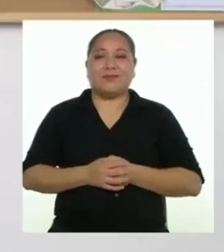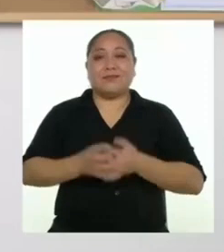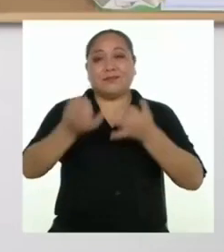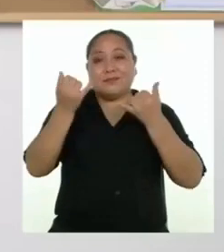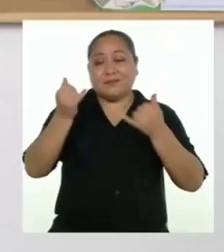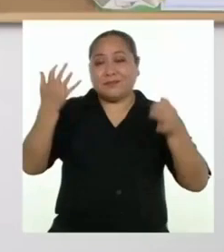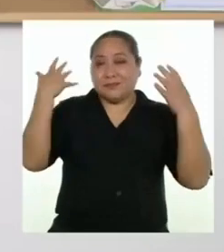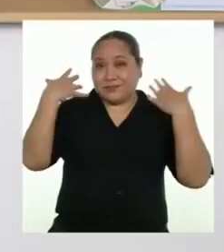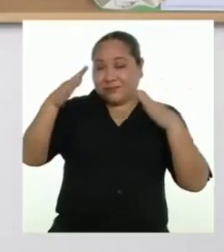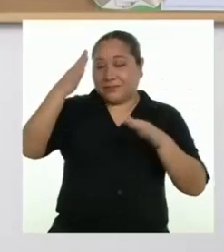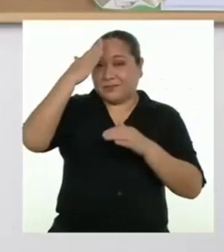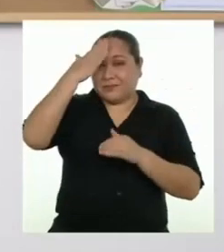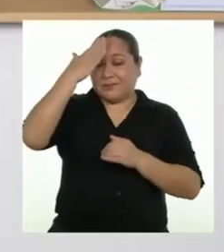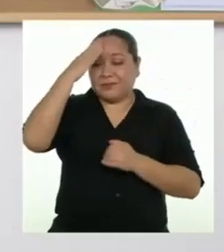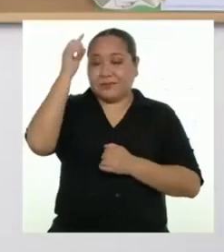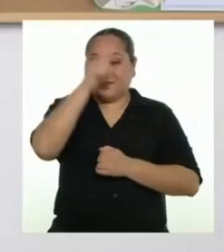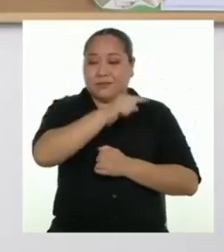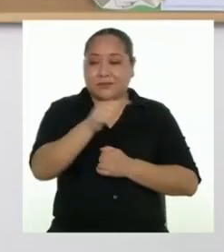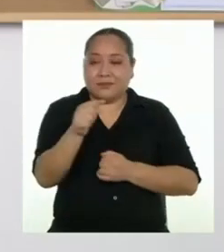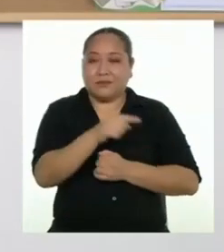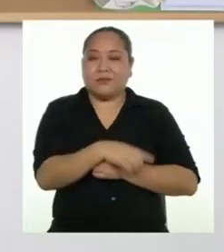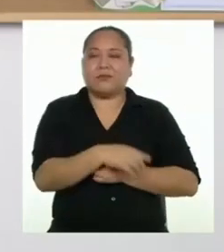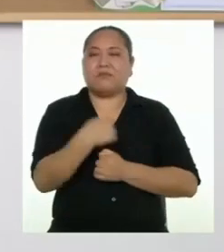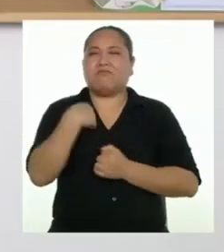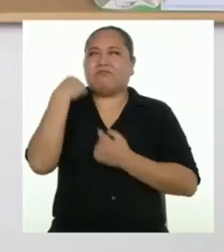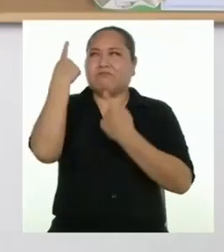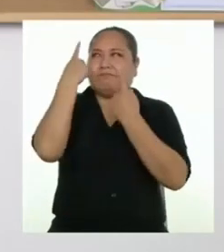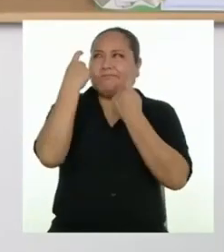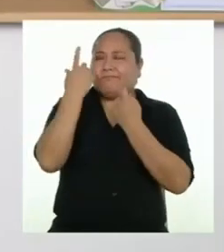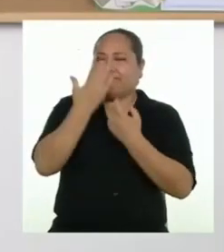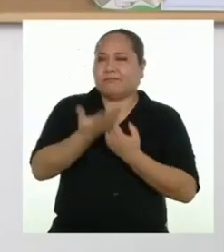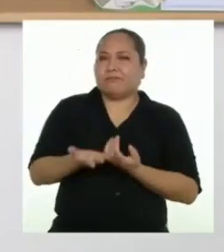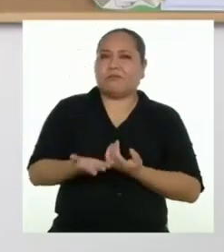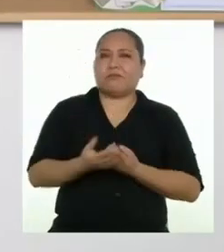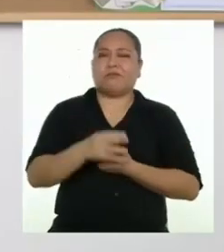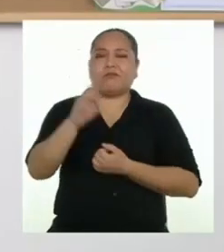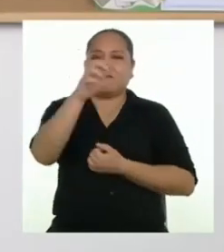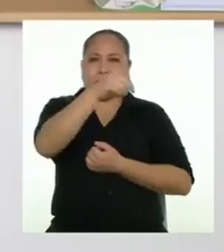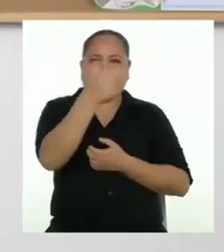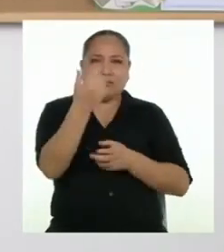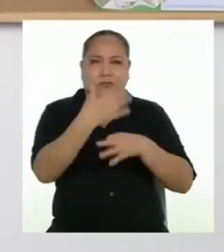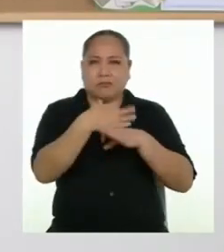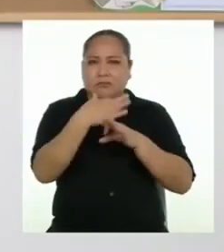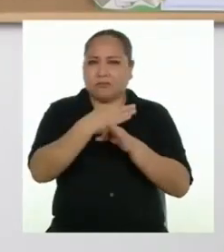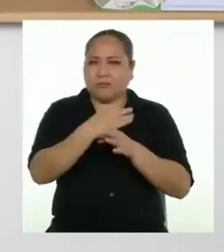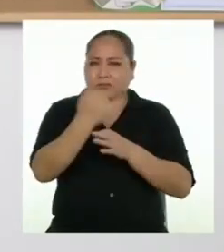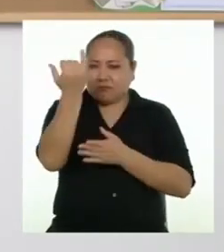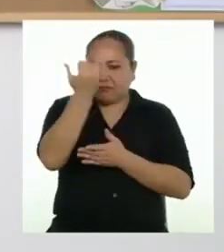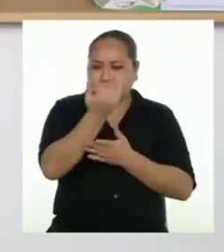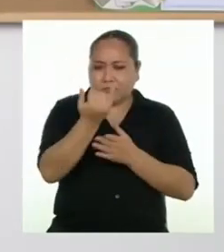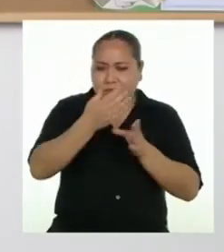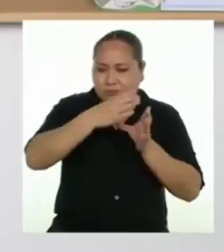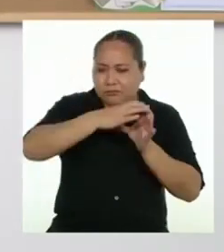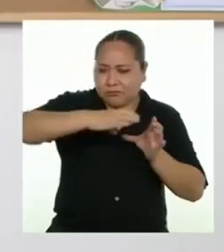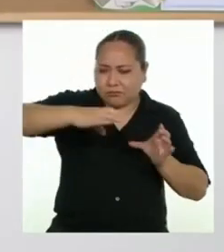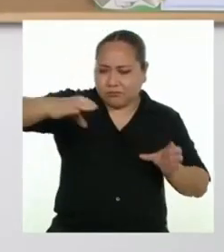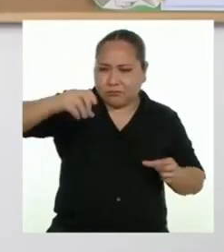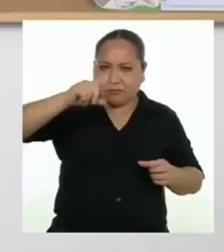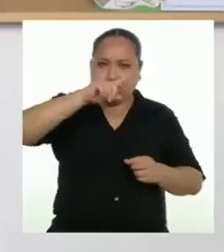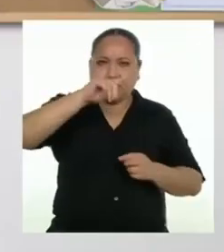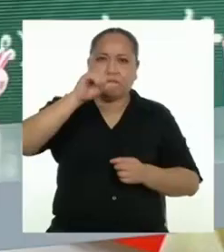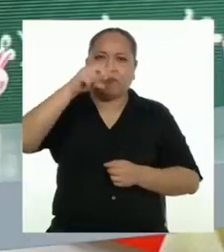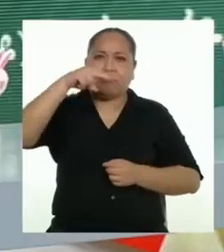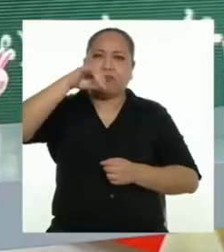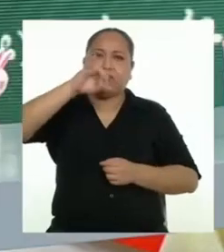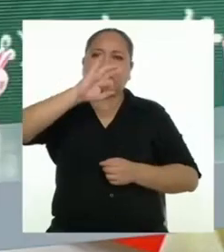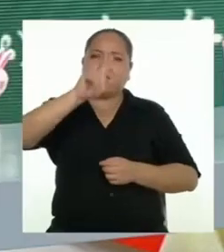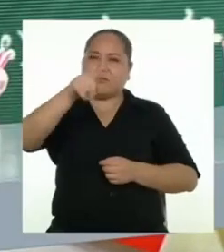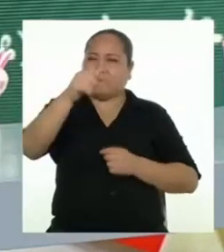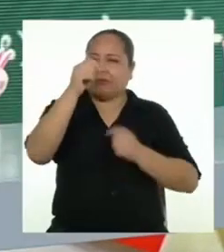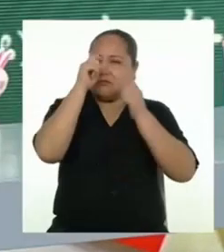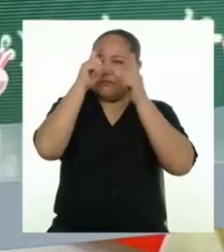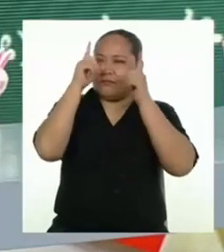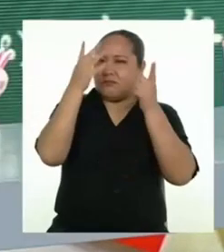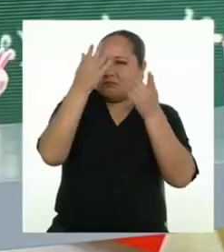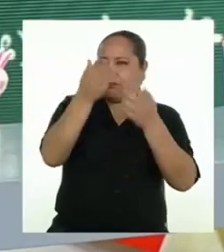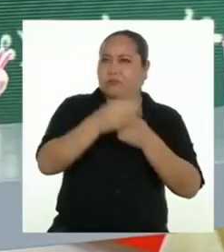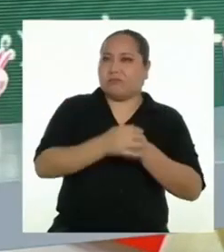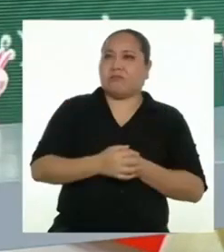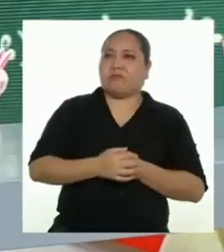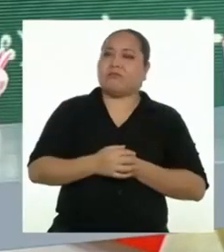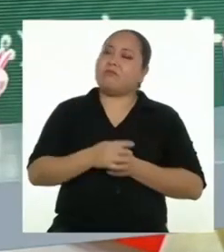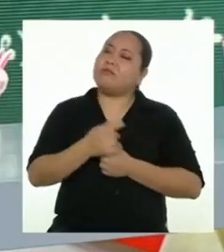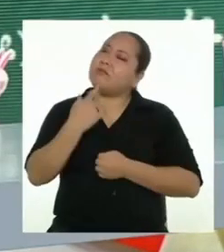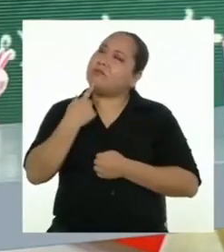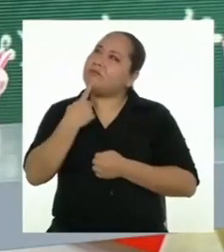Ahora que ya sabemos eso, me preguntaba si es que hay algún otro tipo de diseño de zanja que llame tu atención. Tengo una duda.